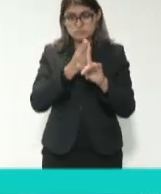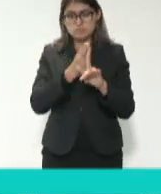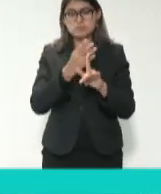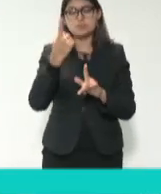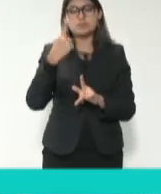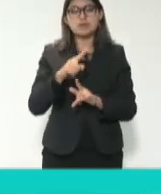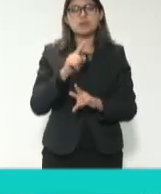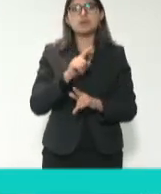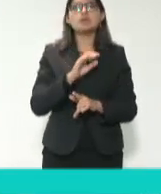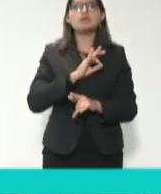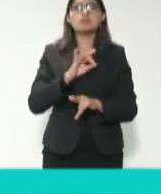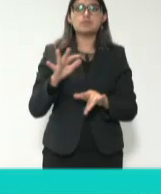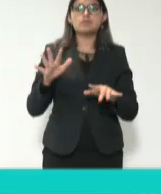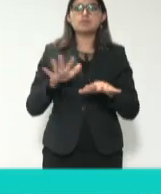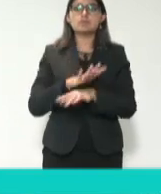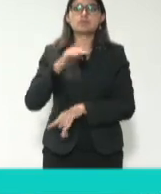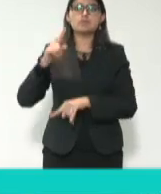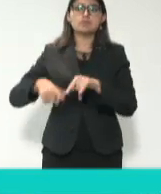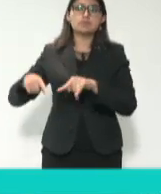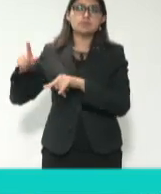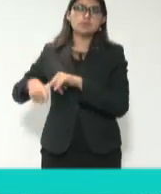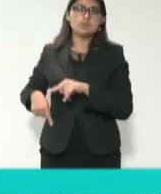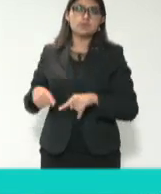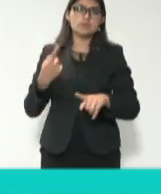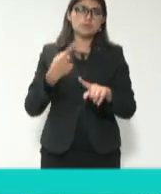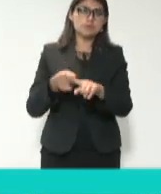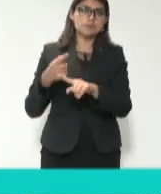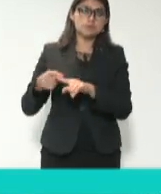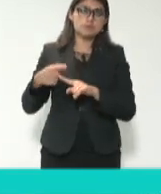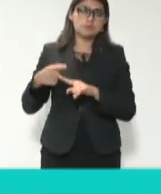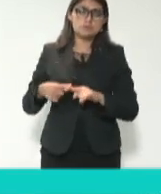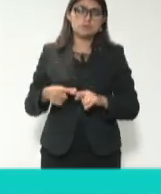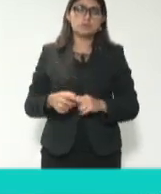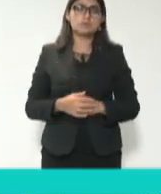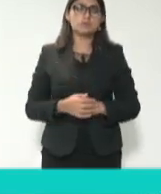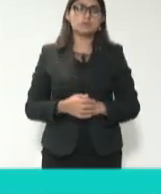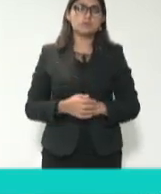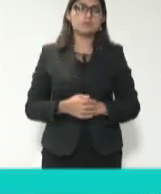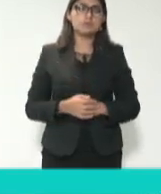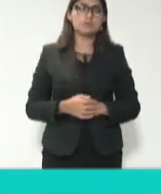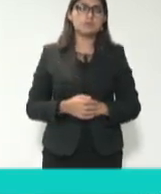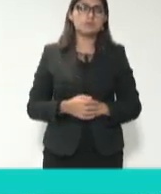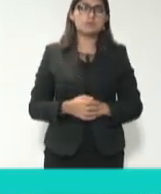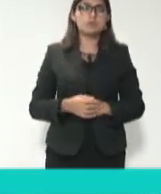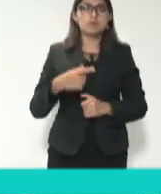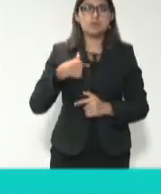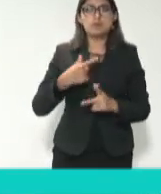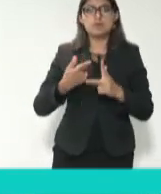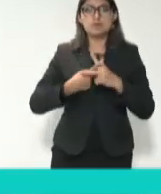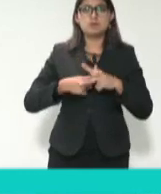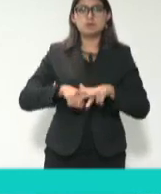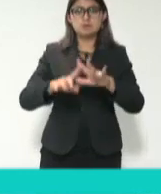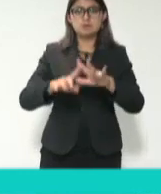de erradicar cualquier tipo de corrupción. Para hacer una introducción